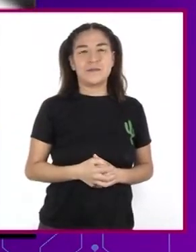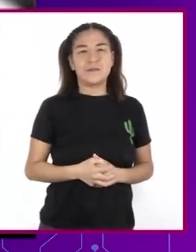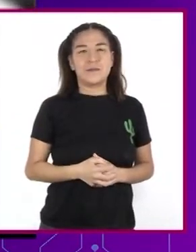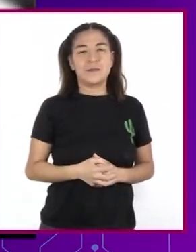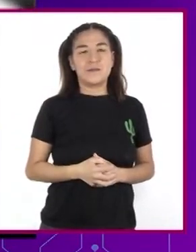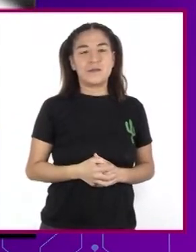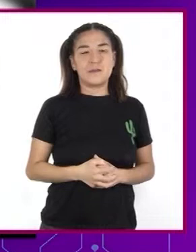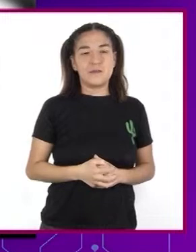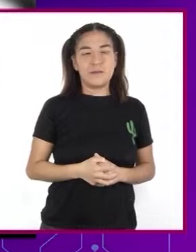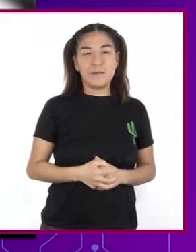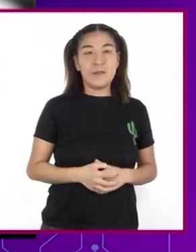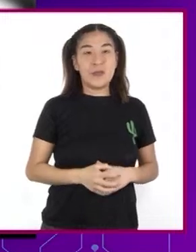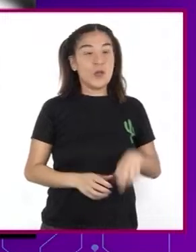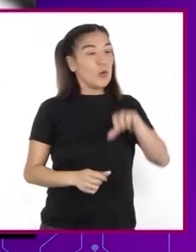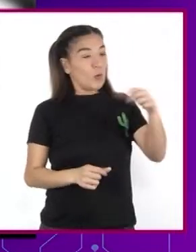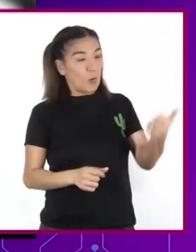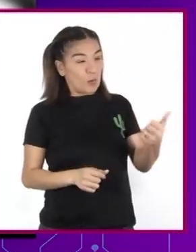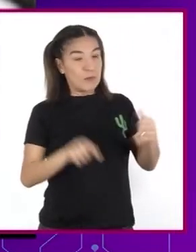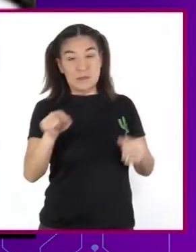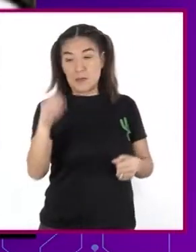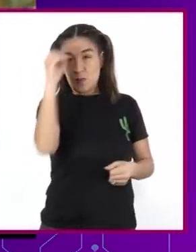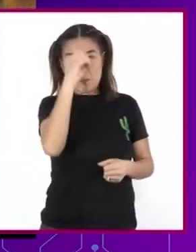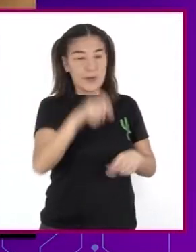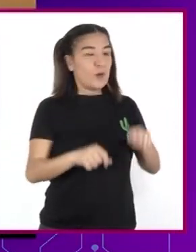Y el otro Lo escuchará Con atención